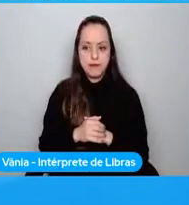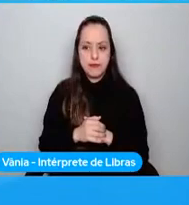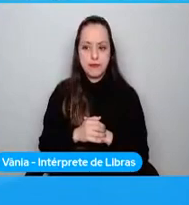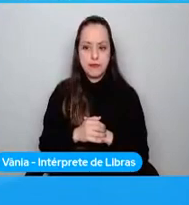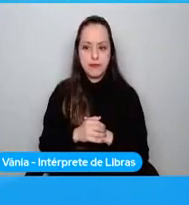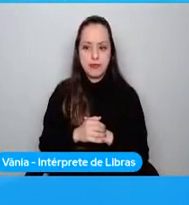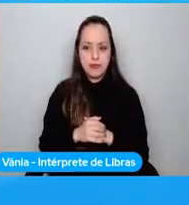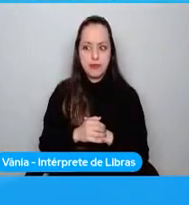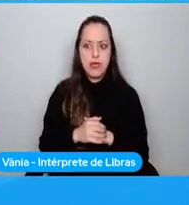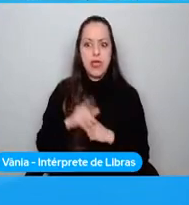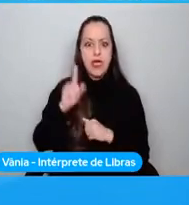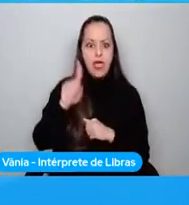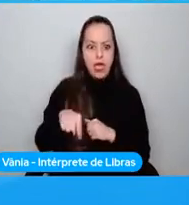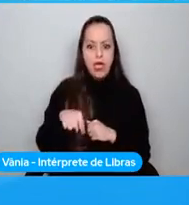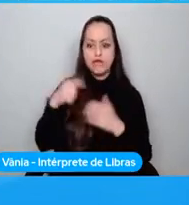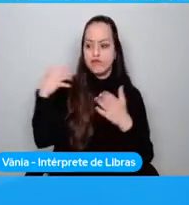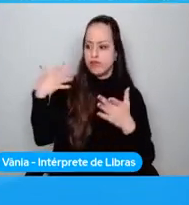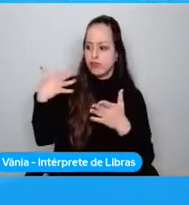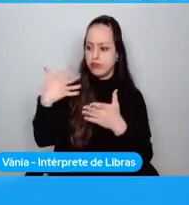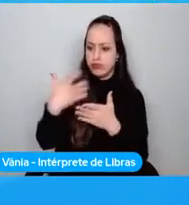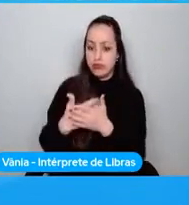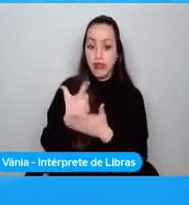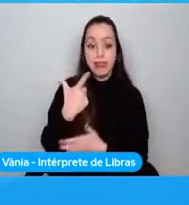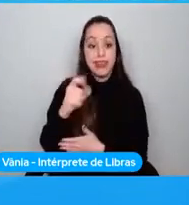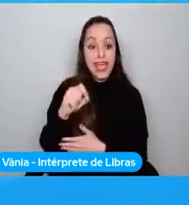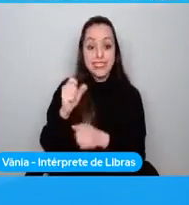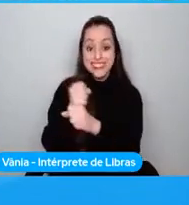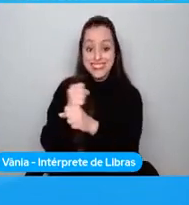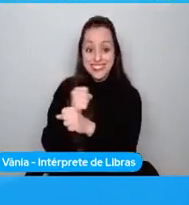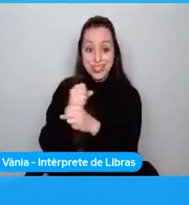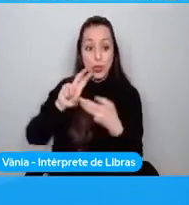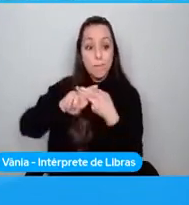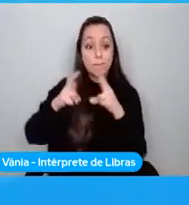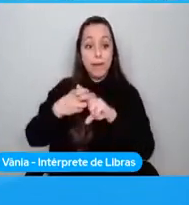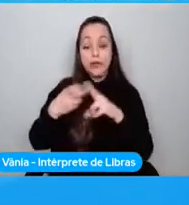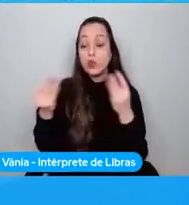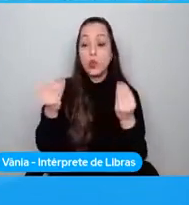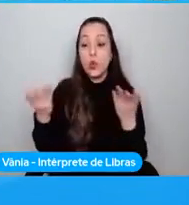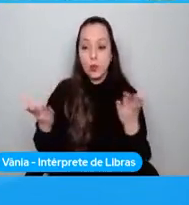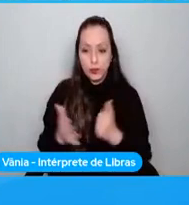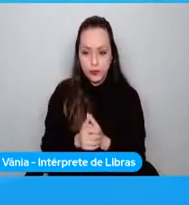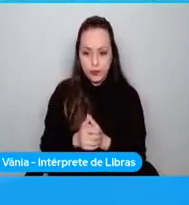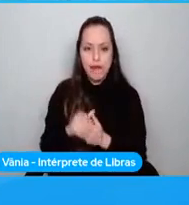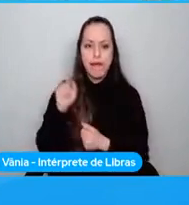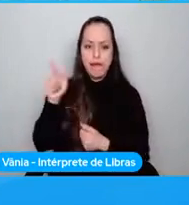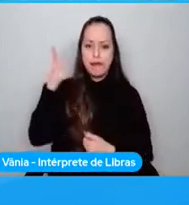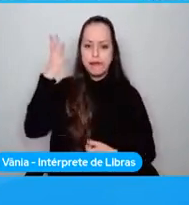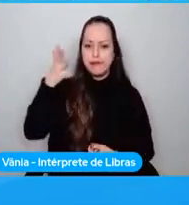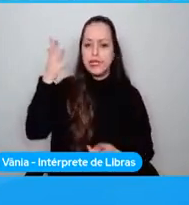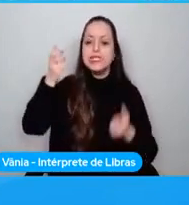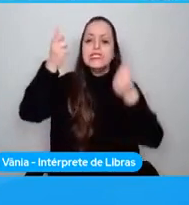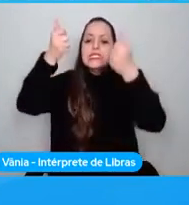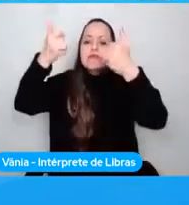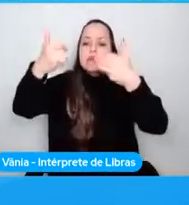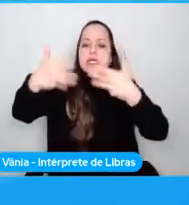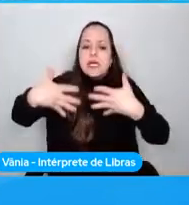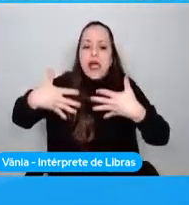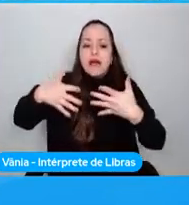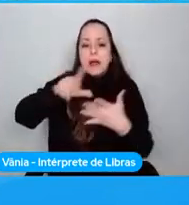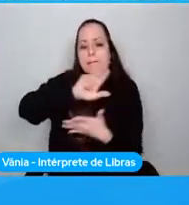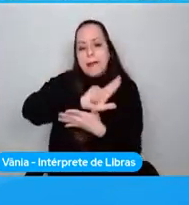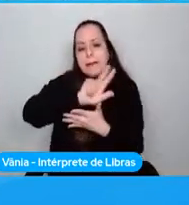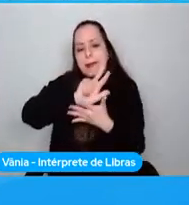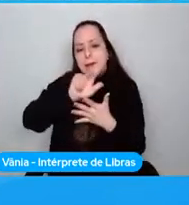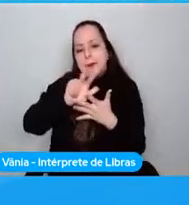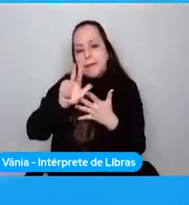Python en 10 años? Entonces, en el transcurso de la presentación, él explicaba varias cosas, pero